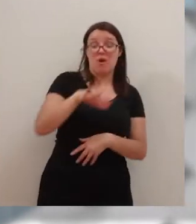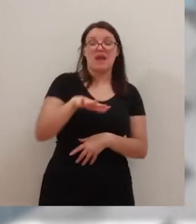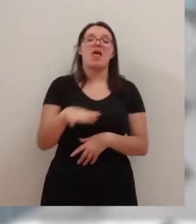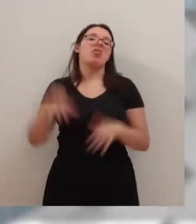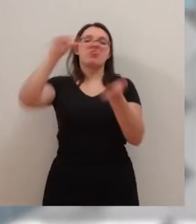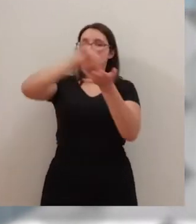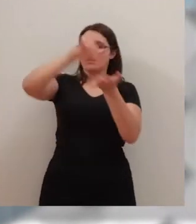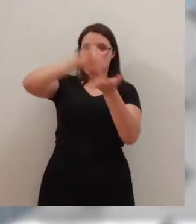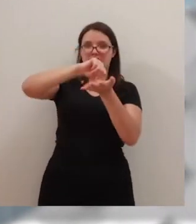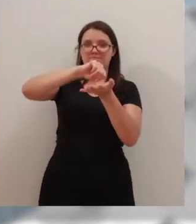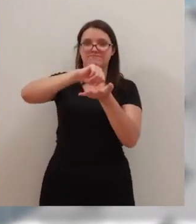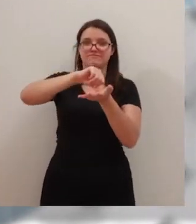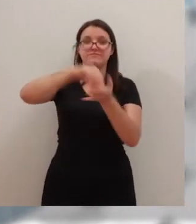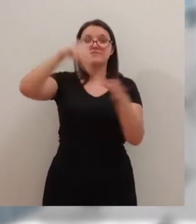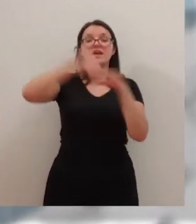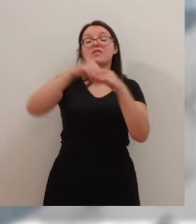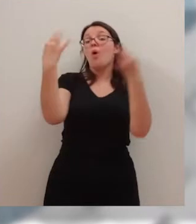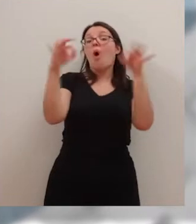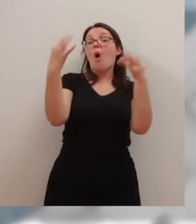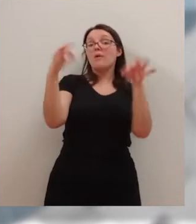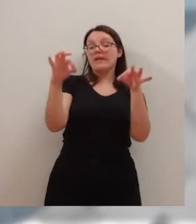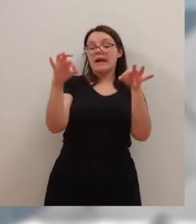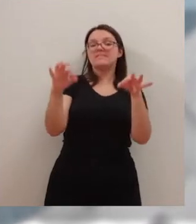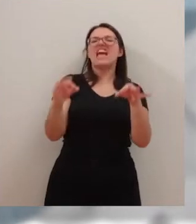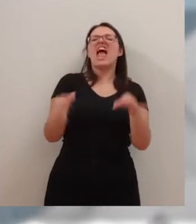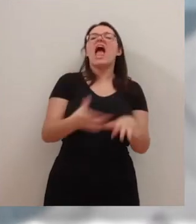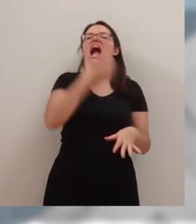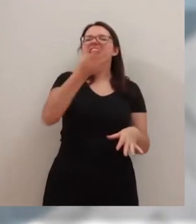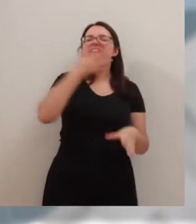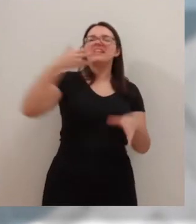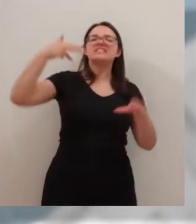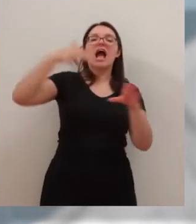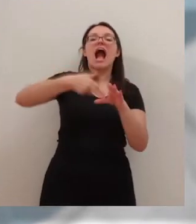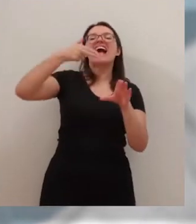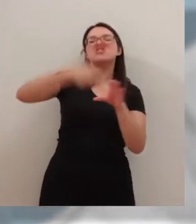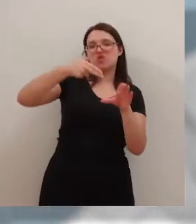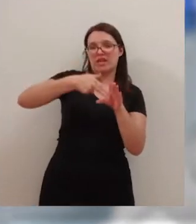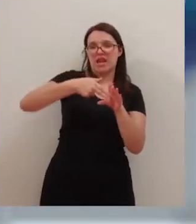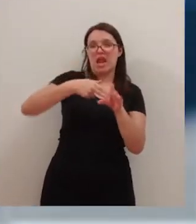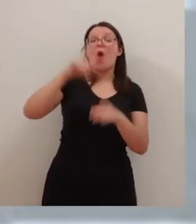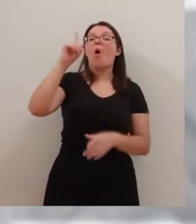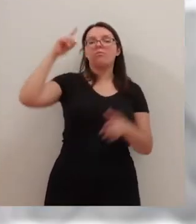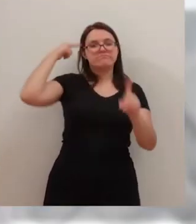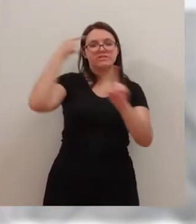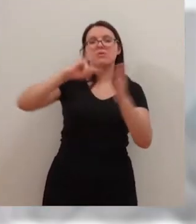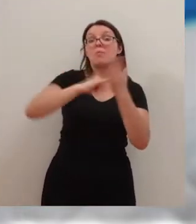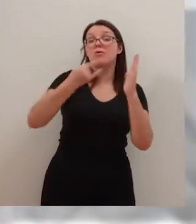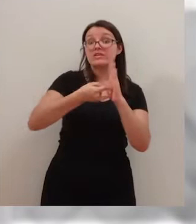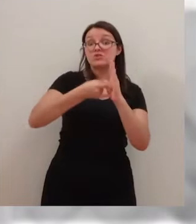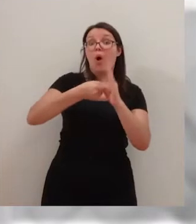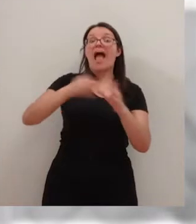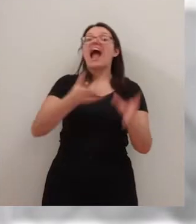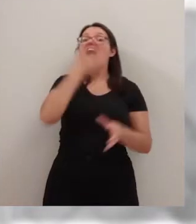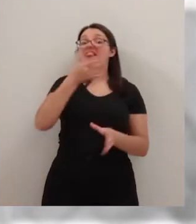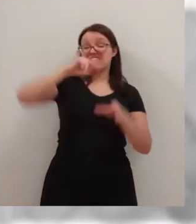central, en el cual se incluyen únicamente calderas de gasoil. Uno de los objetivos del proyecto es que estas calderas de